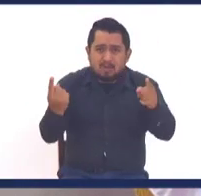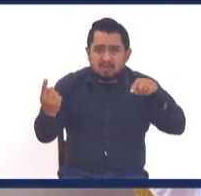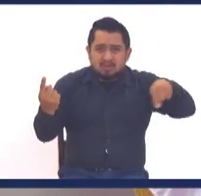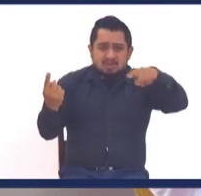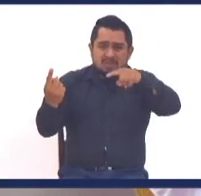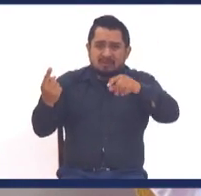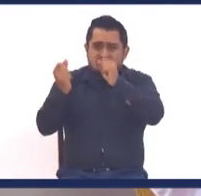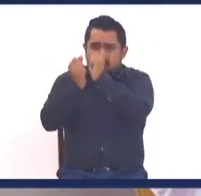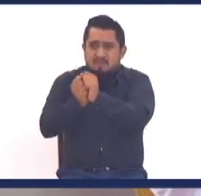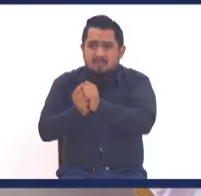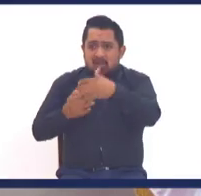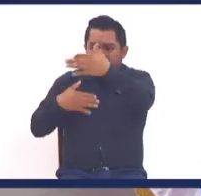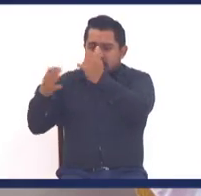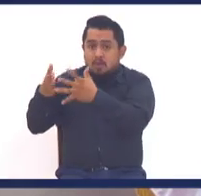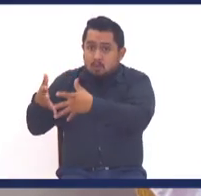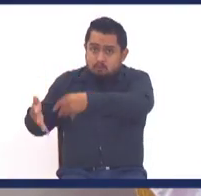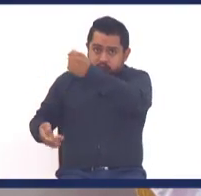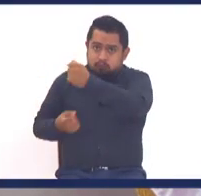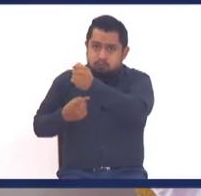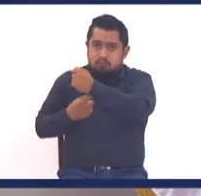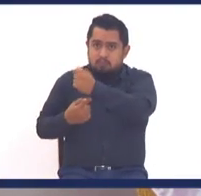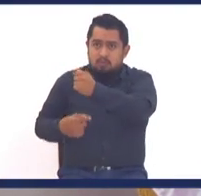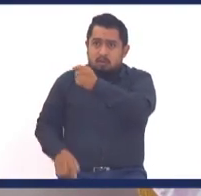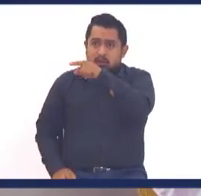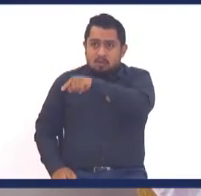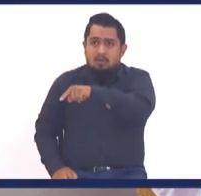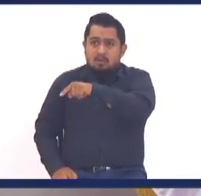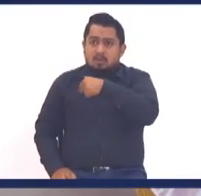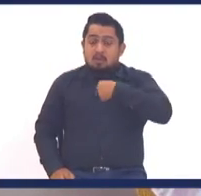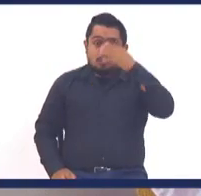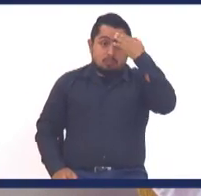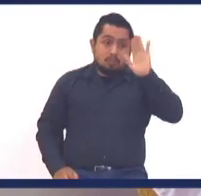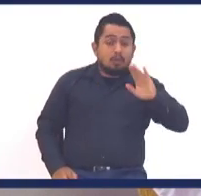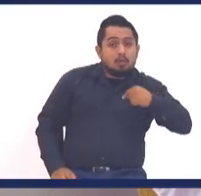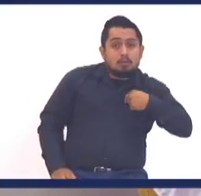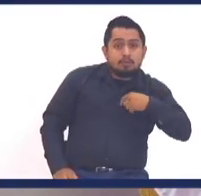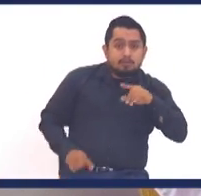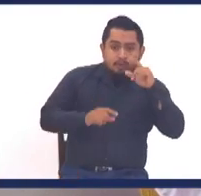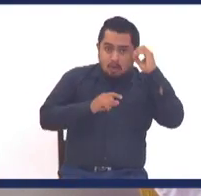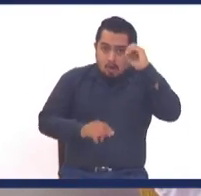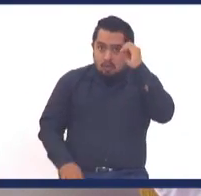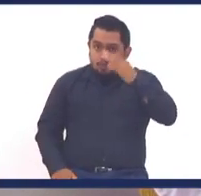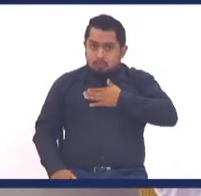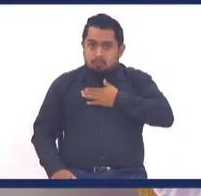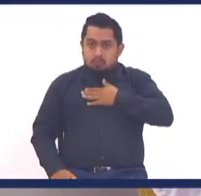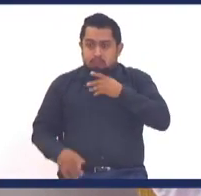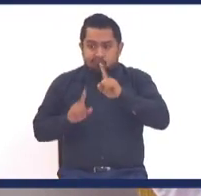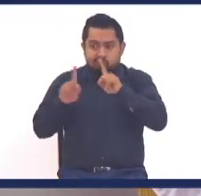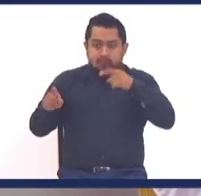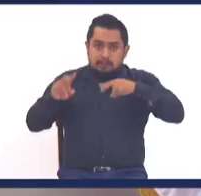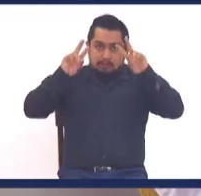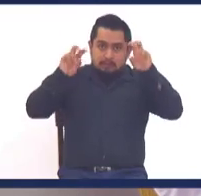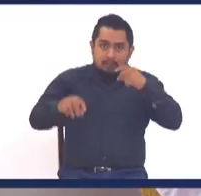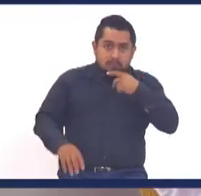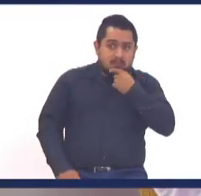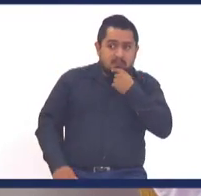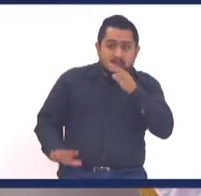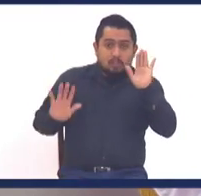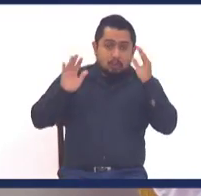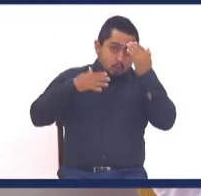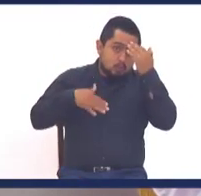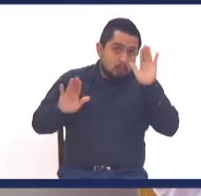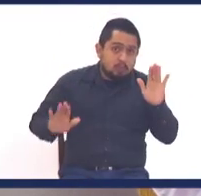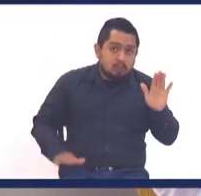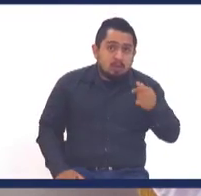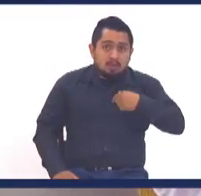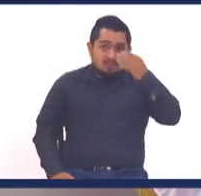llevados, a los centros de contención, legal o ilegalmente, yo no soy de este ámbito, para entender si es legal o no es legal,